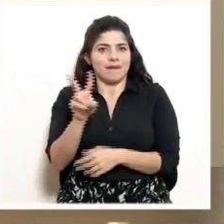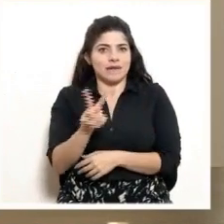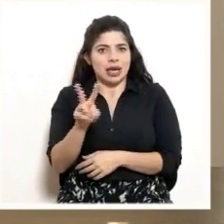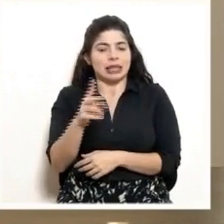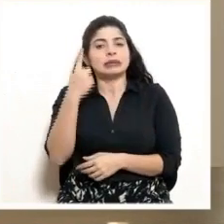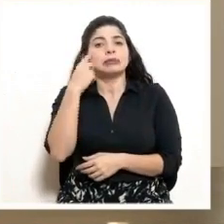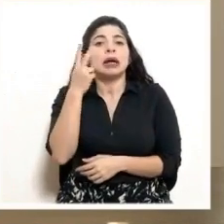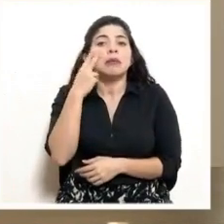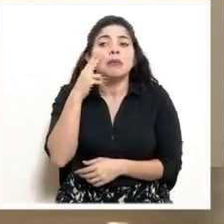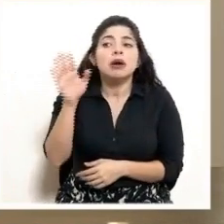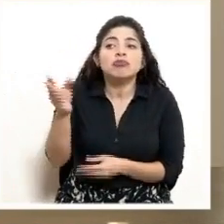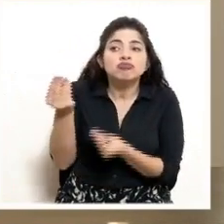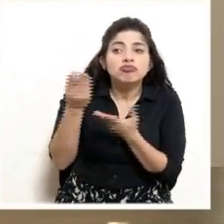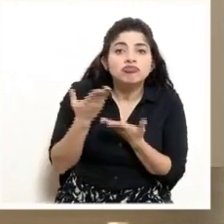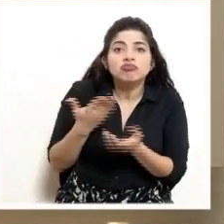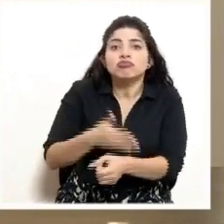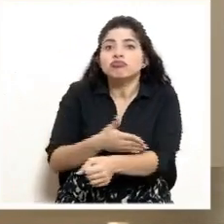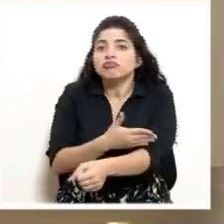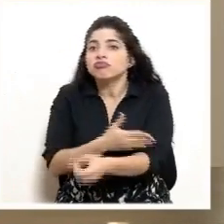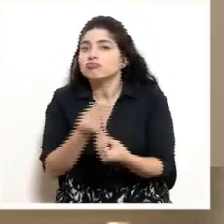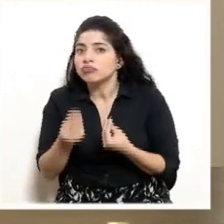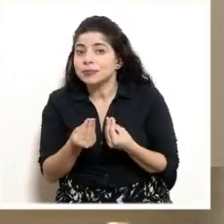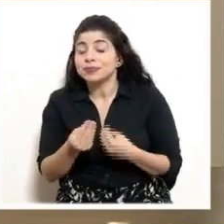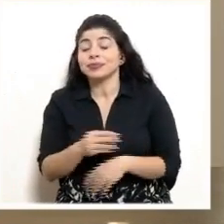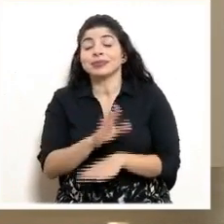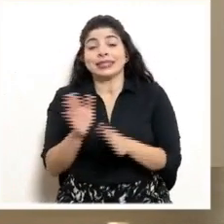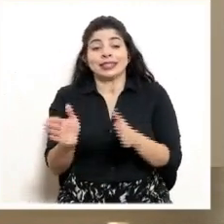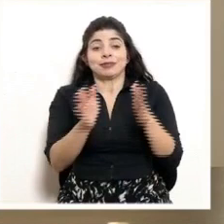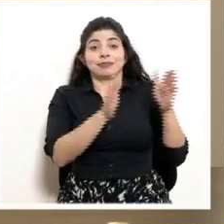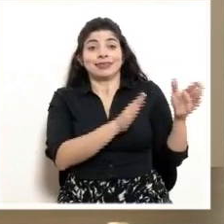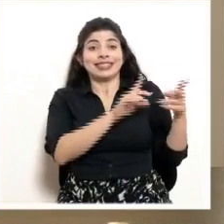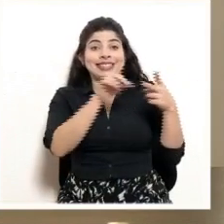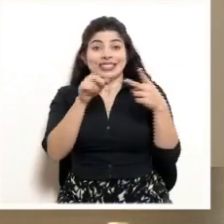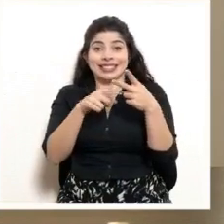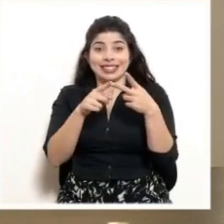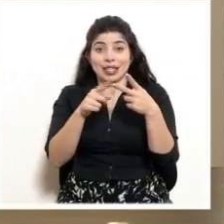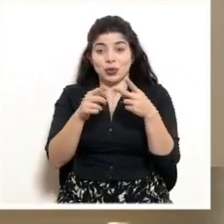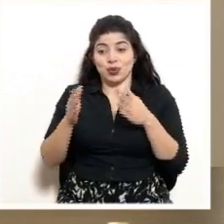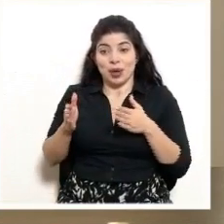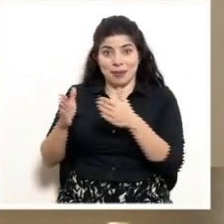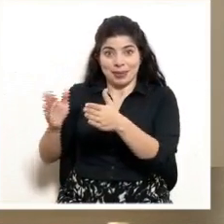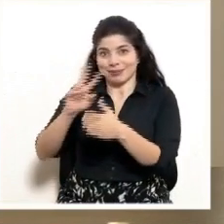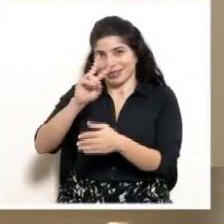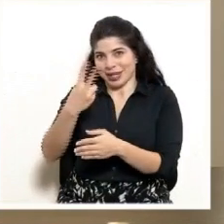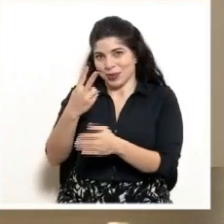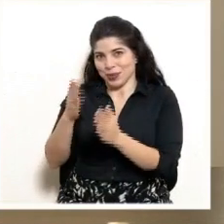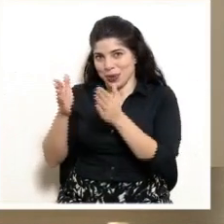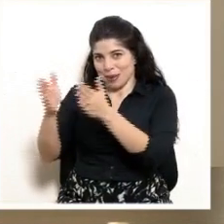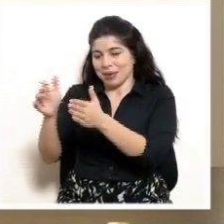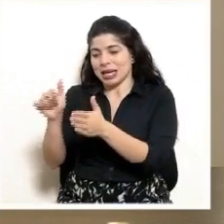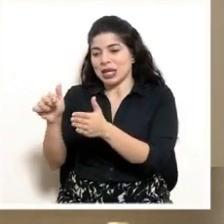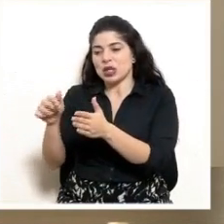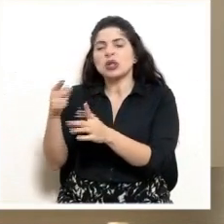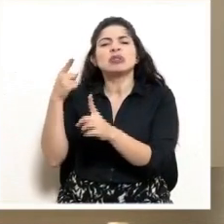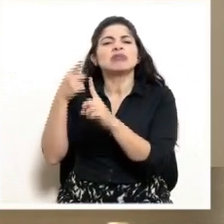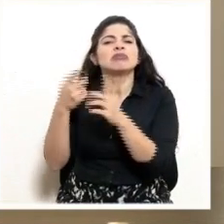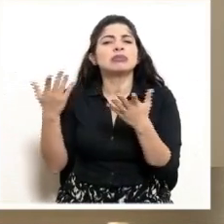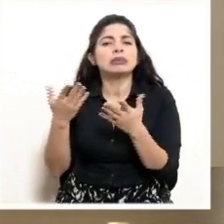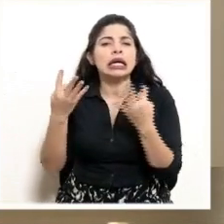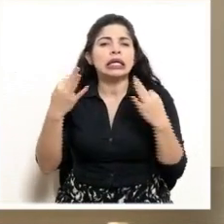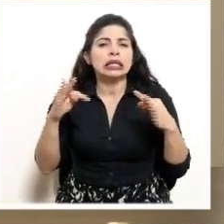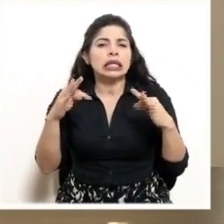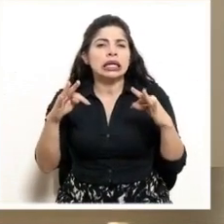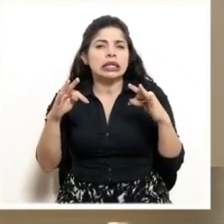poder ver los avances. Y la segunda línea o el segundo curso de acción es justo tratar de